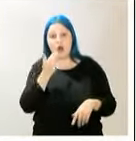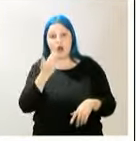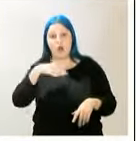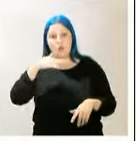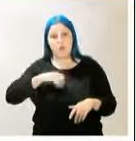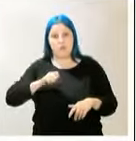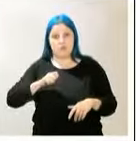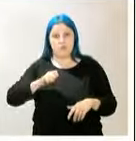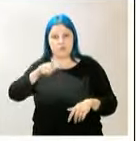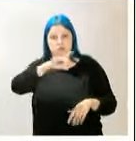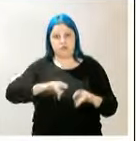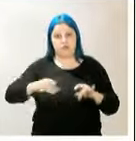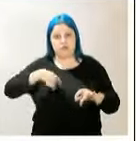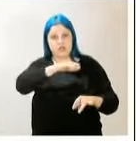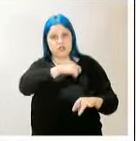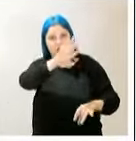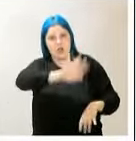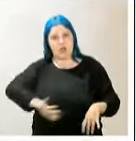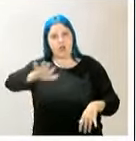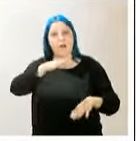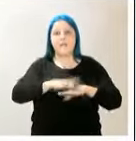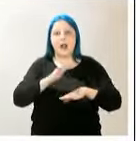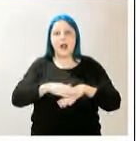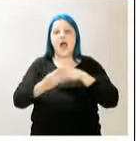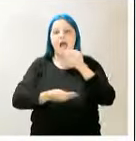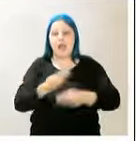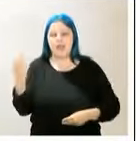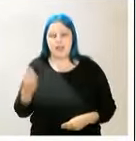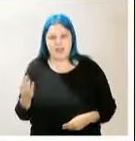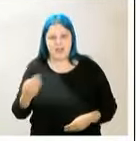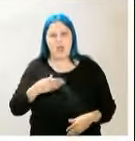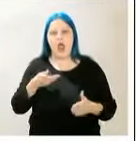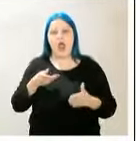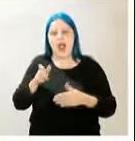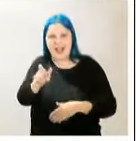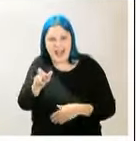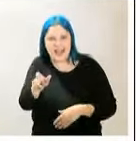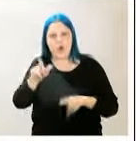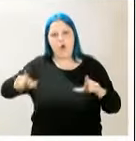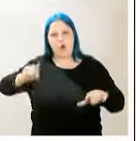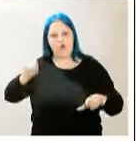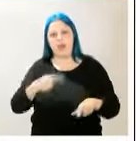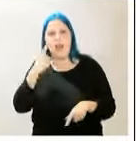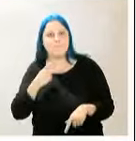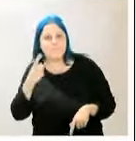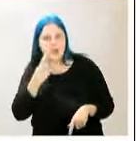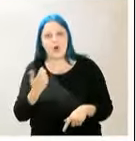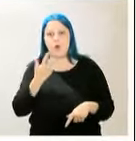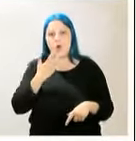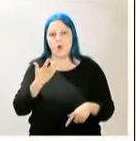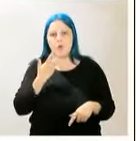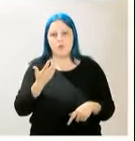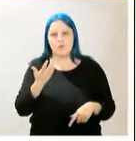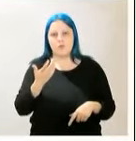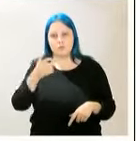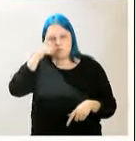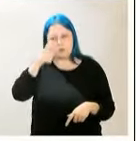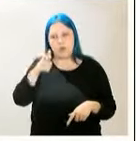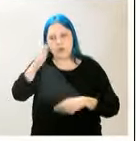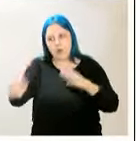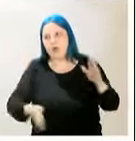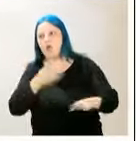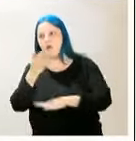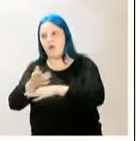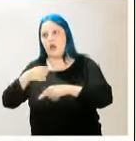español para que haya cajeros, para que haya oficina bancaria donde las personas que habitan en los municipios no necesiten desplazarse para